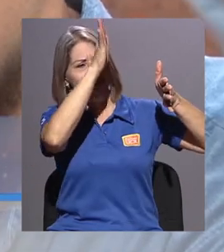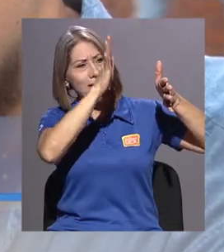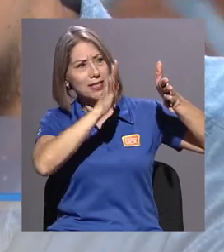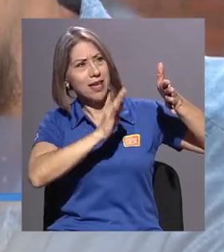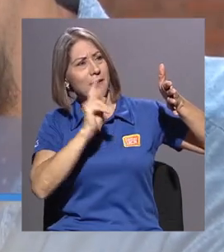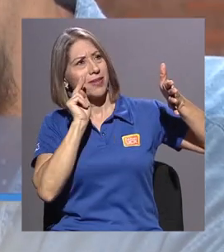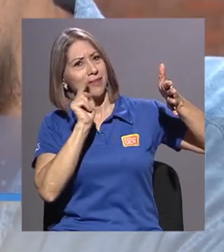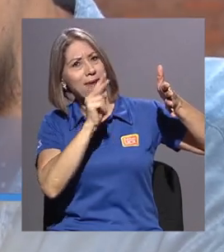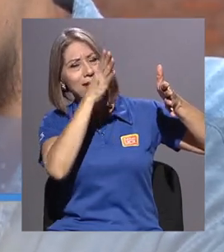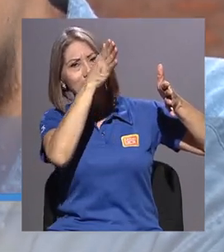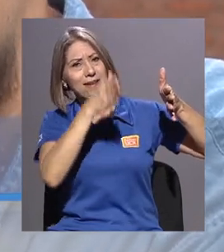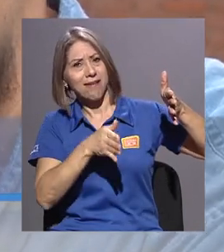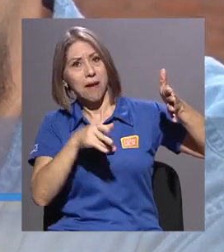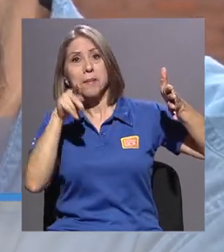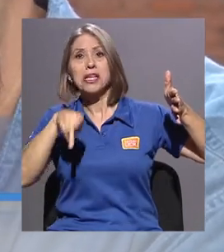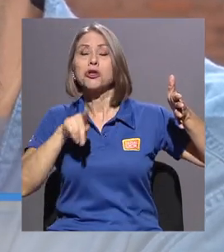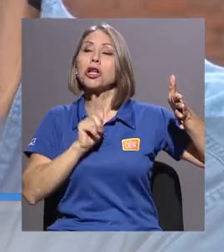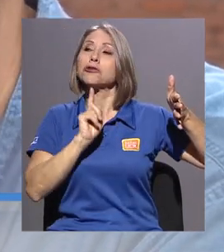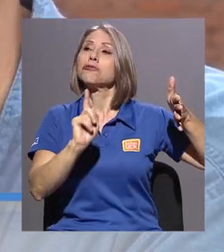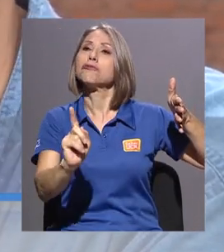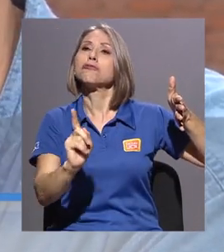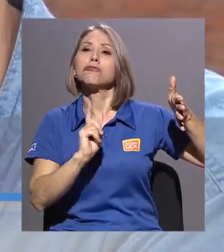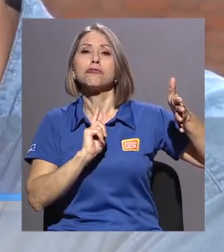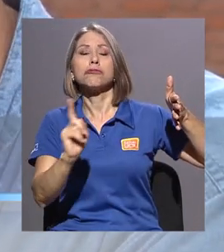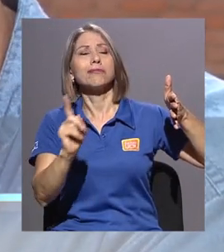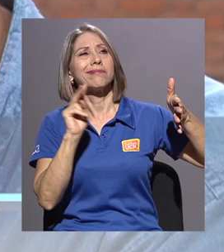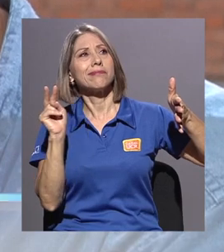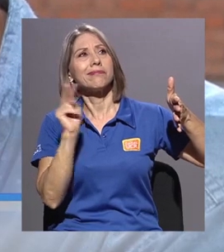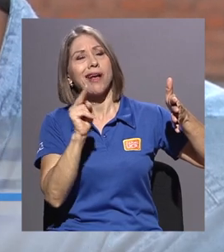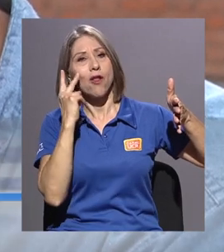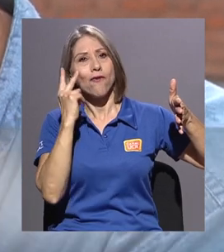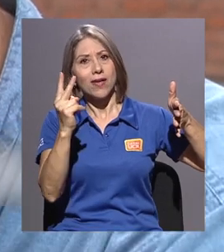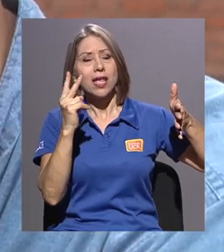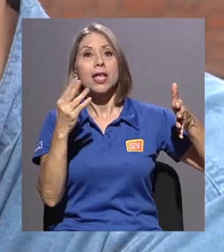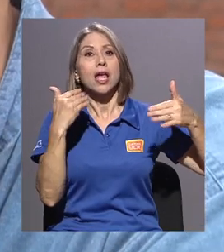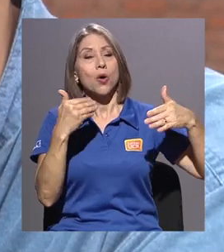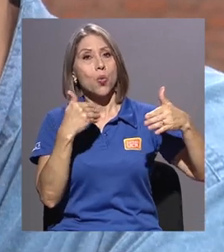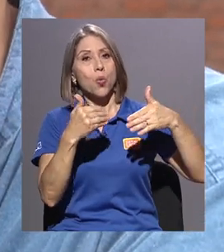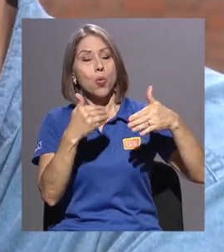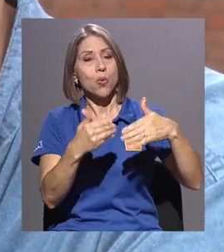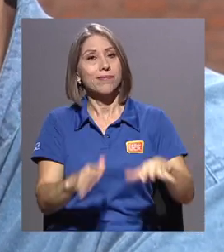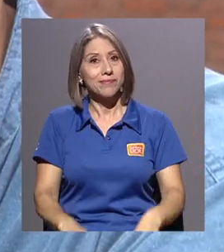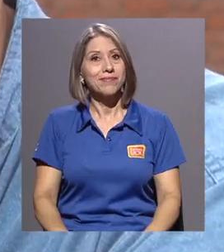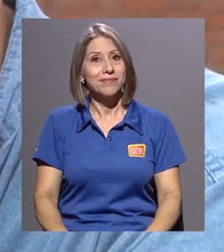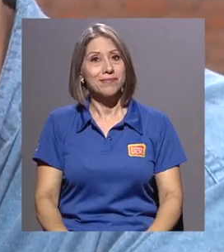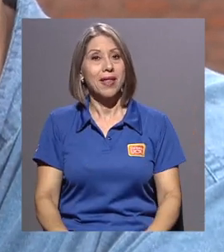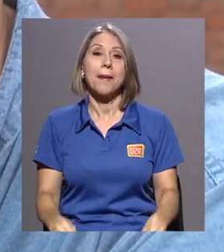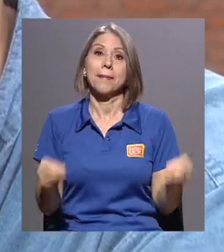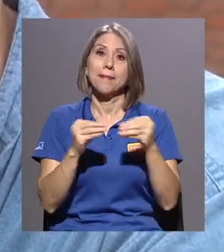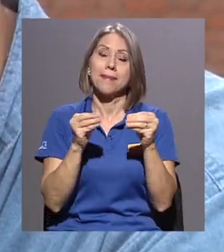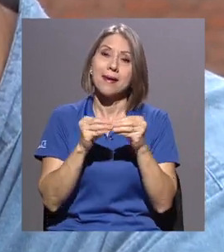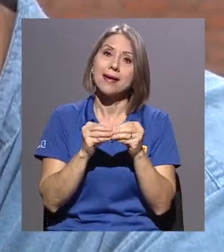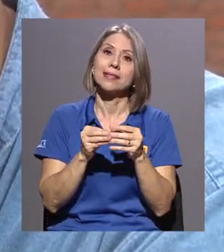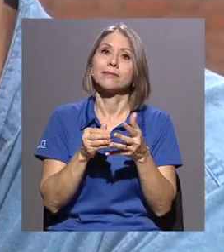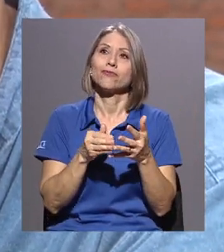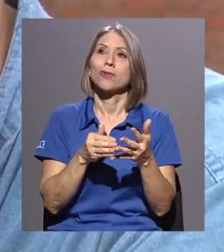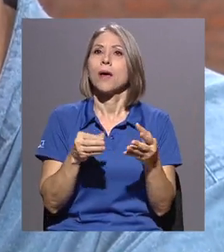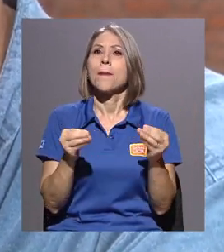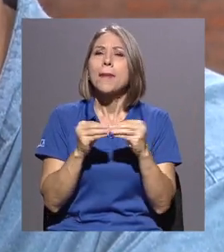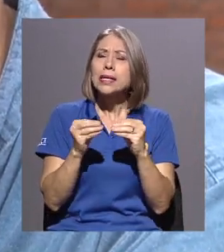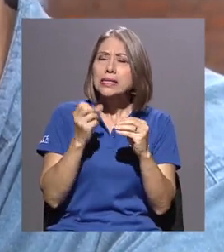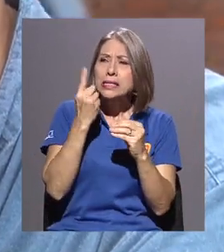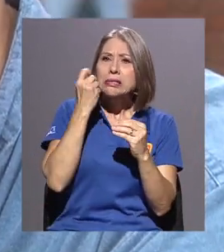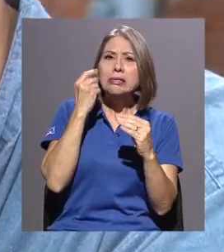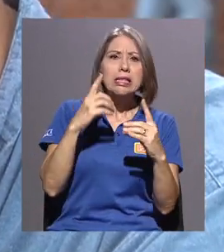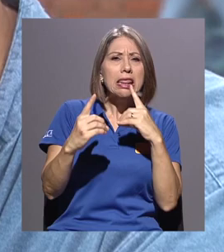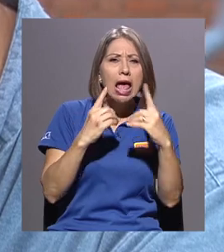que cruzan por la universidad lo ven y están muy de cerca, pues permite un mejor diálogo de lo que se está